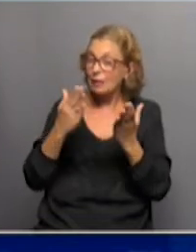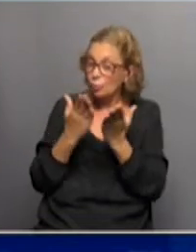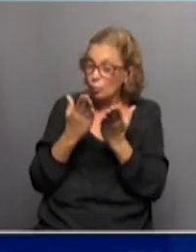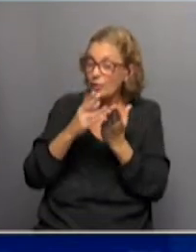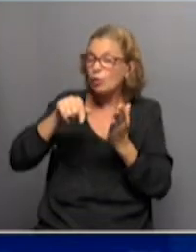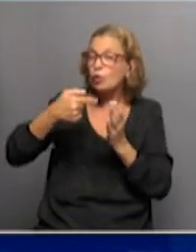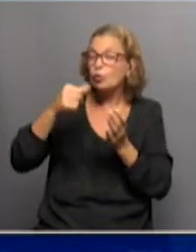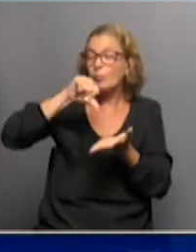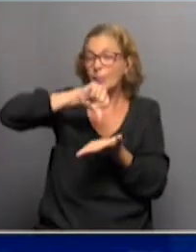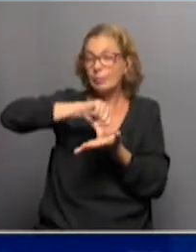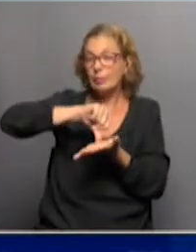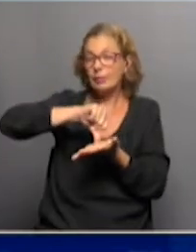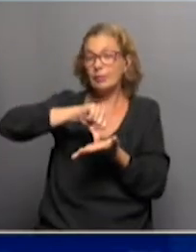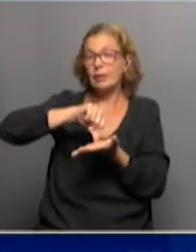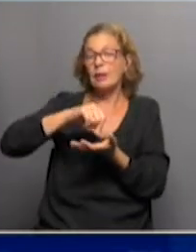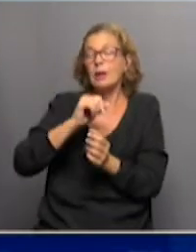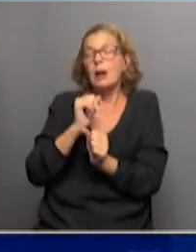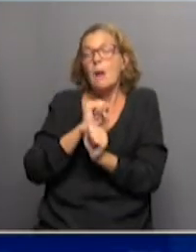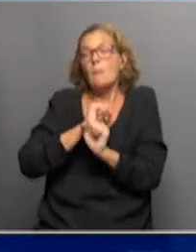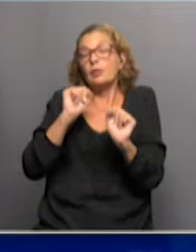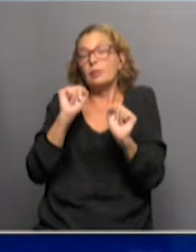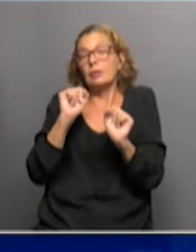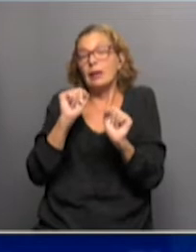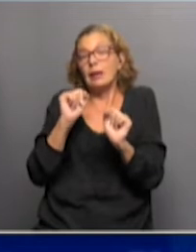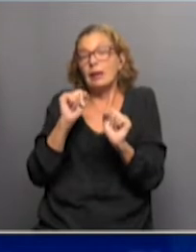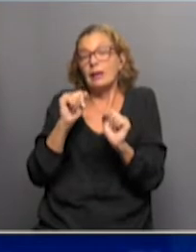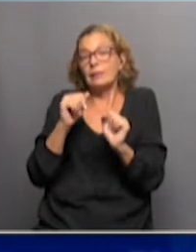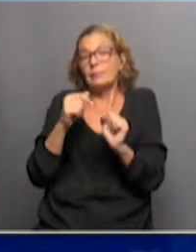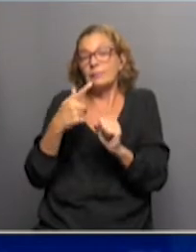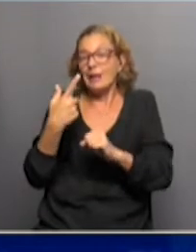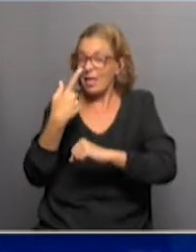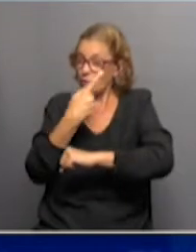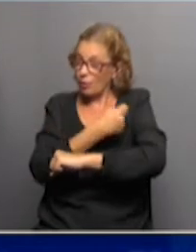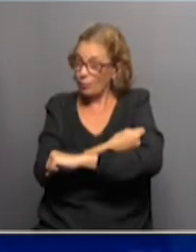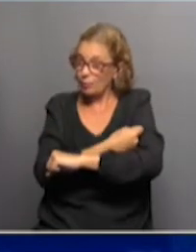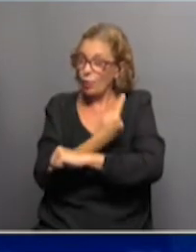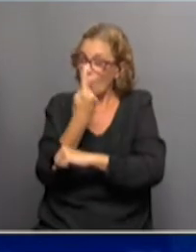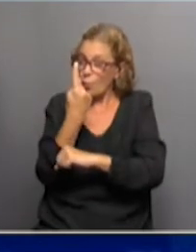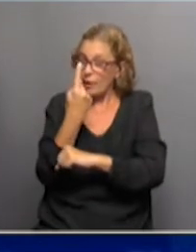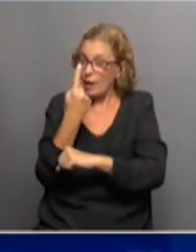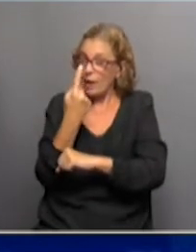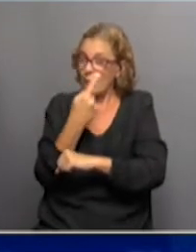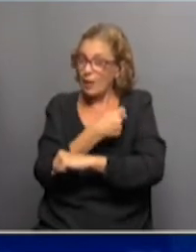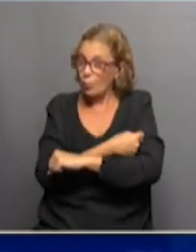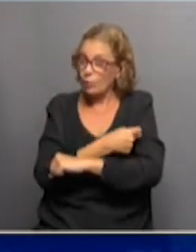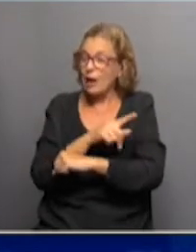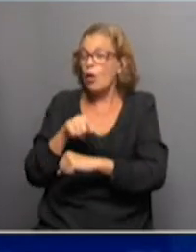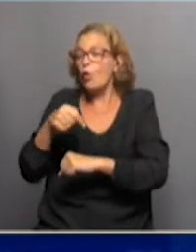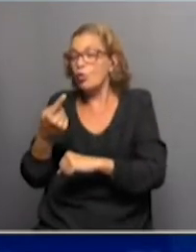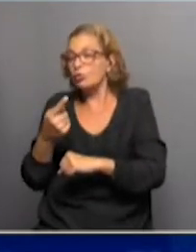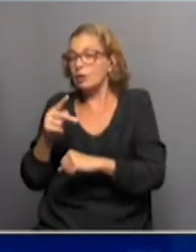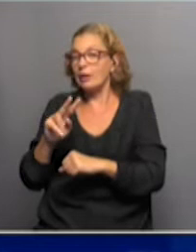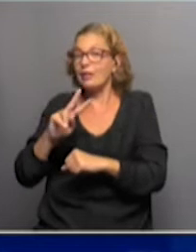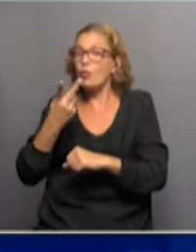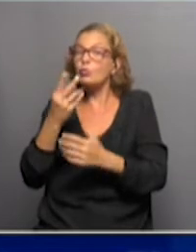la posibilidad de dar una dosis con un modelo de vacuna y otro con